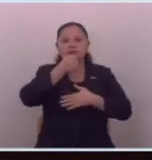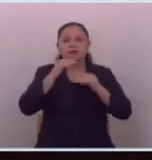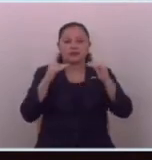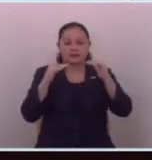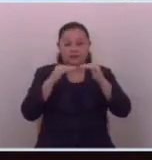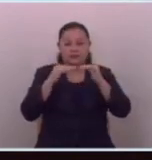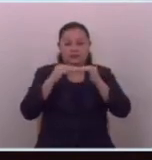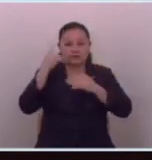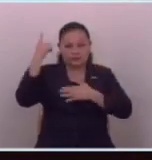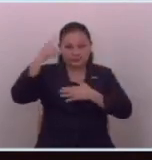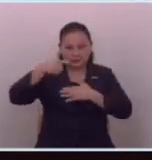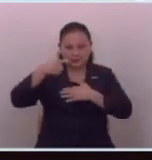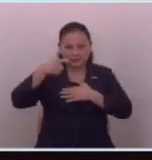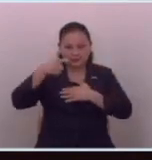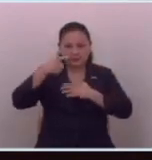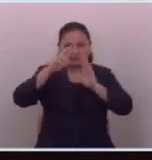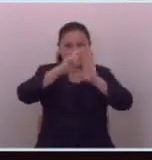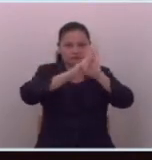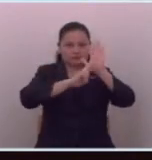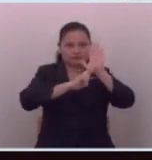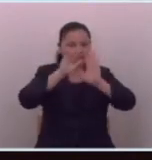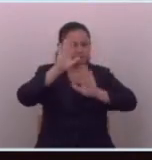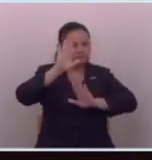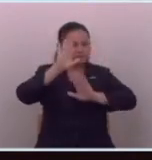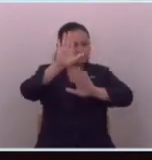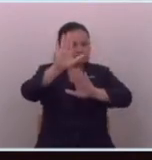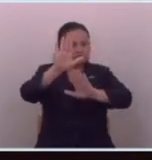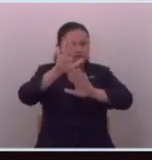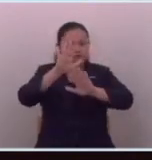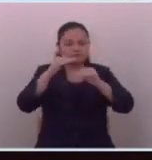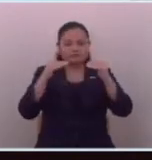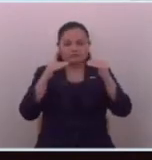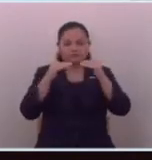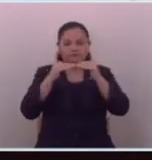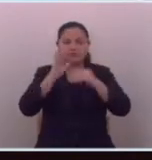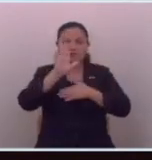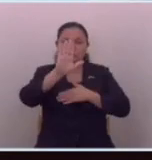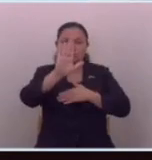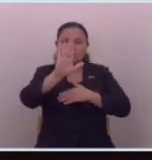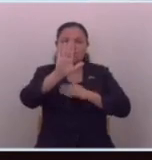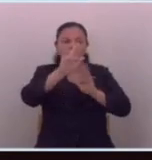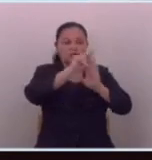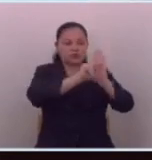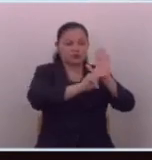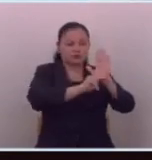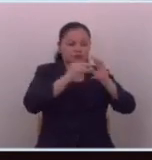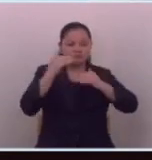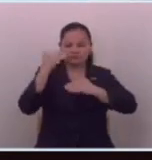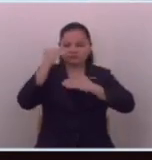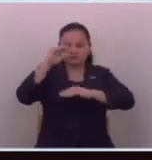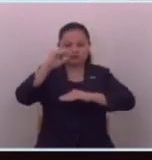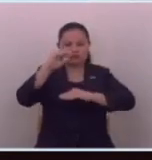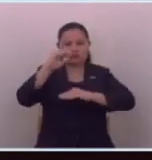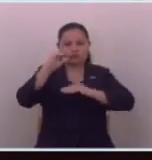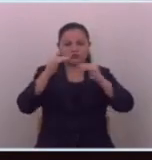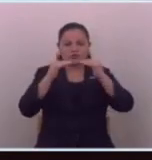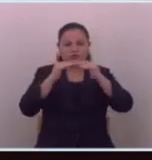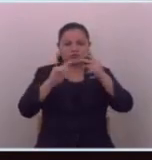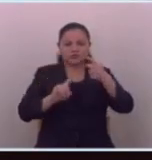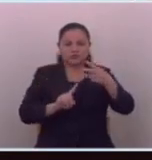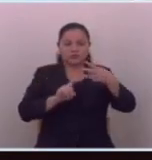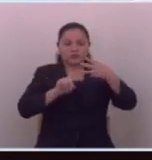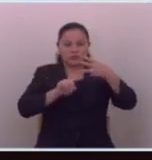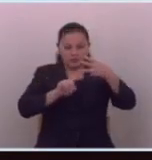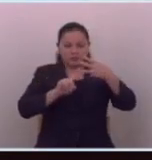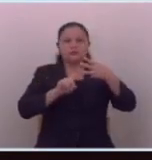también tiene sus reglas también tiene sus márgenes también tiene